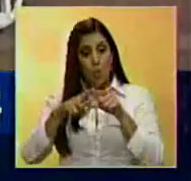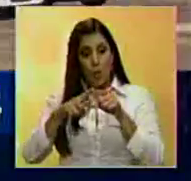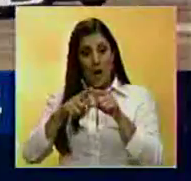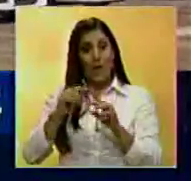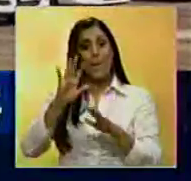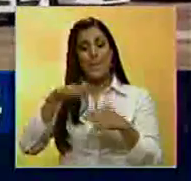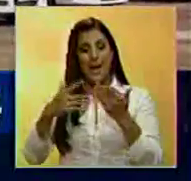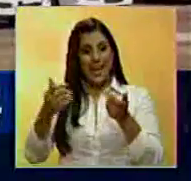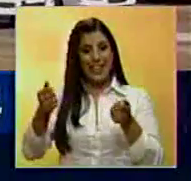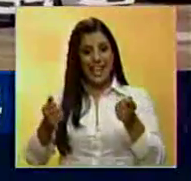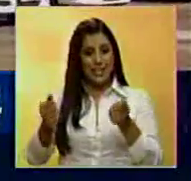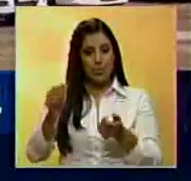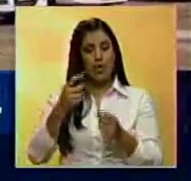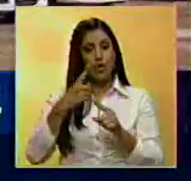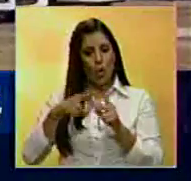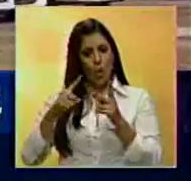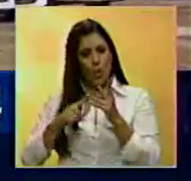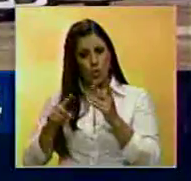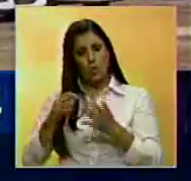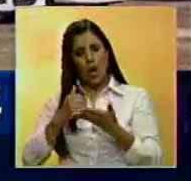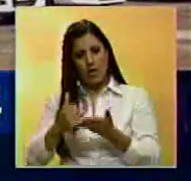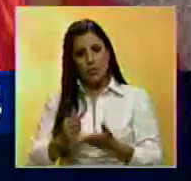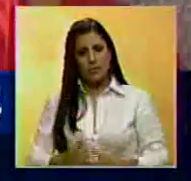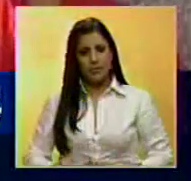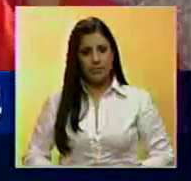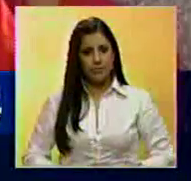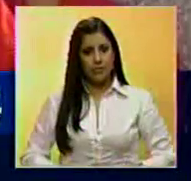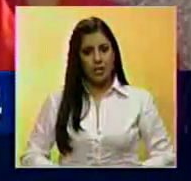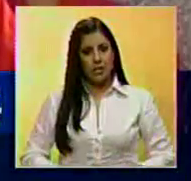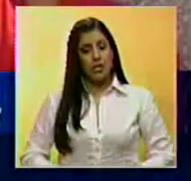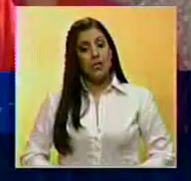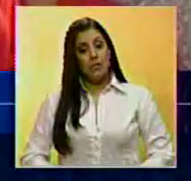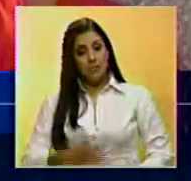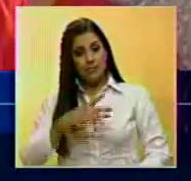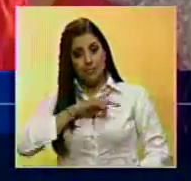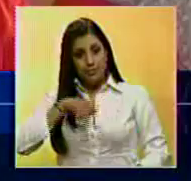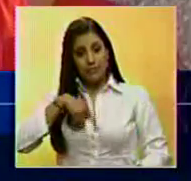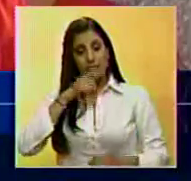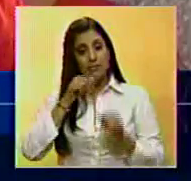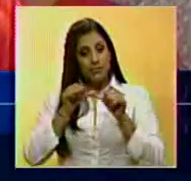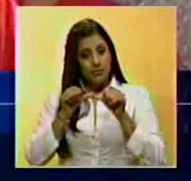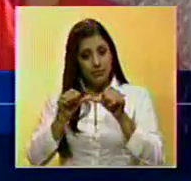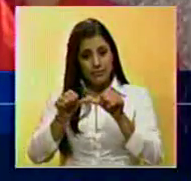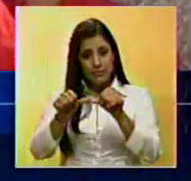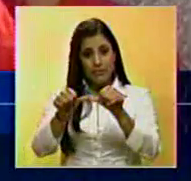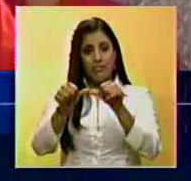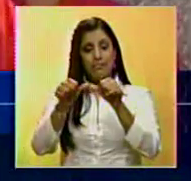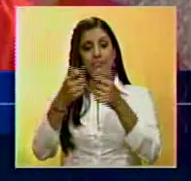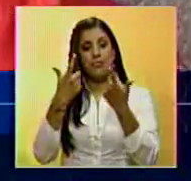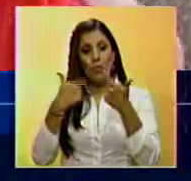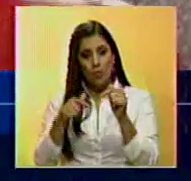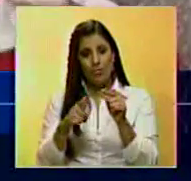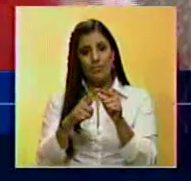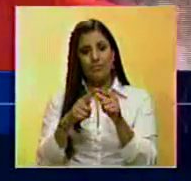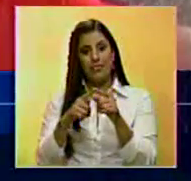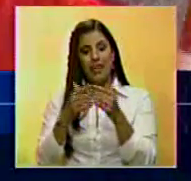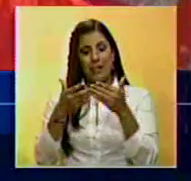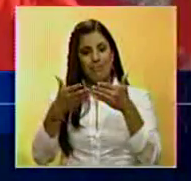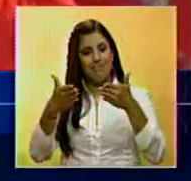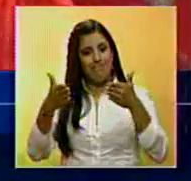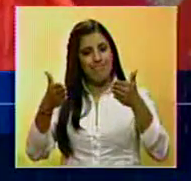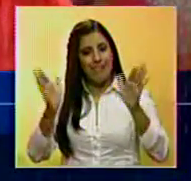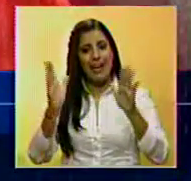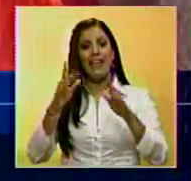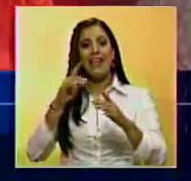proveedurías de transporte, entre otros beneficios. Este año seguiremos con la red de proveeduría y ampliando su